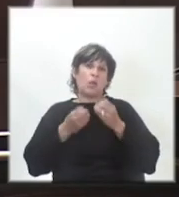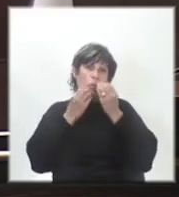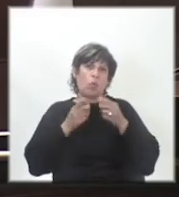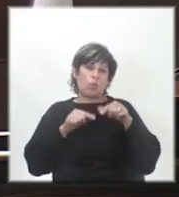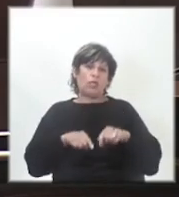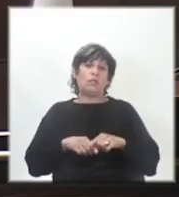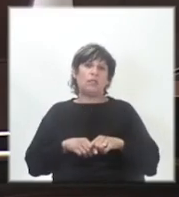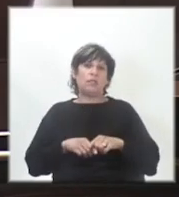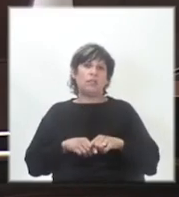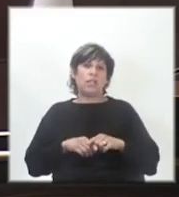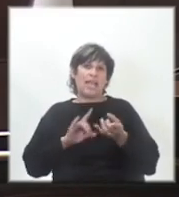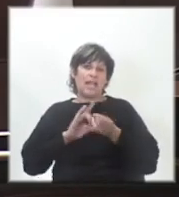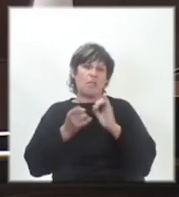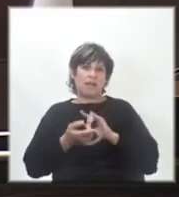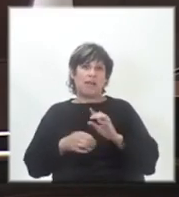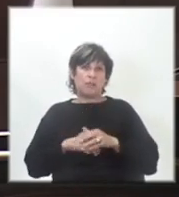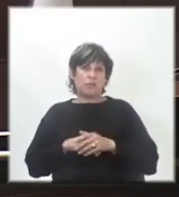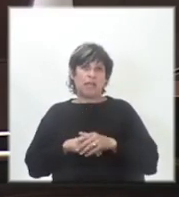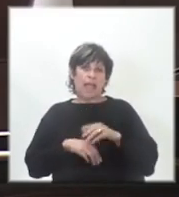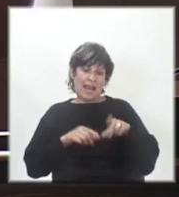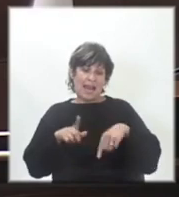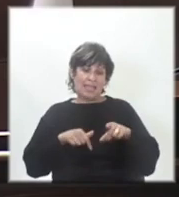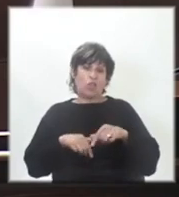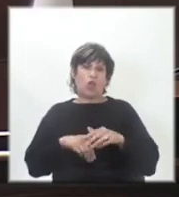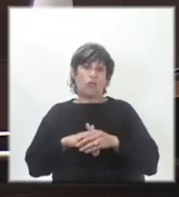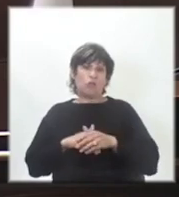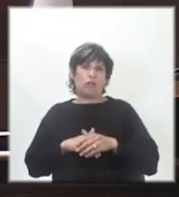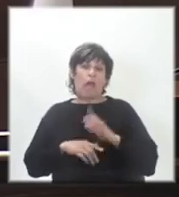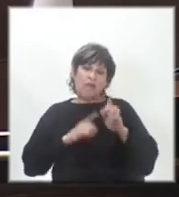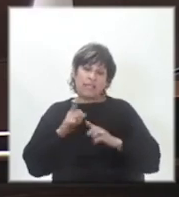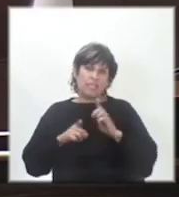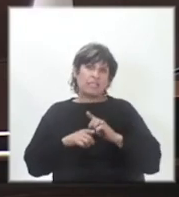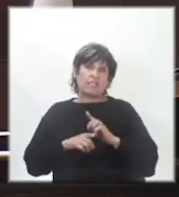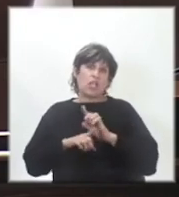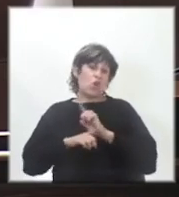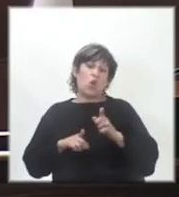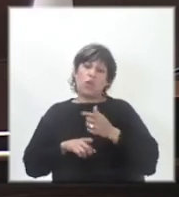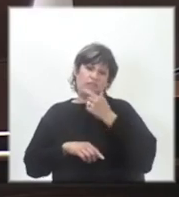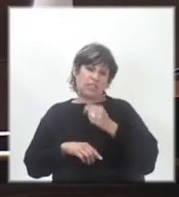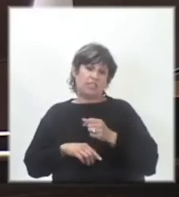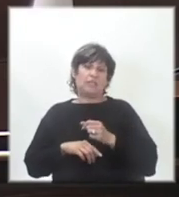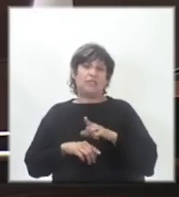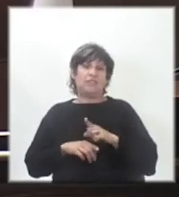que ha sido en el Parlamento. En la gestión a veces no es tan fácil. Gracias, Presidente. Gracias. Gracias. Gracias. Gracias. Gracias.